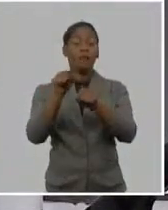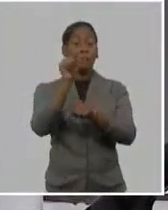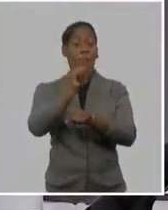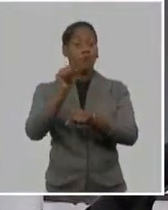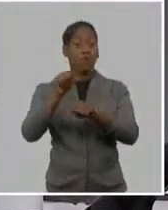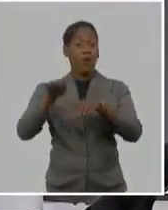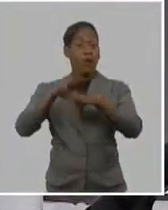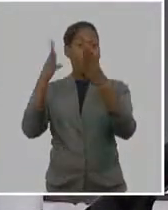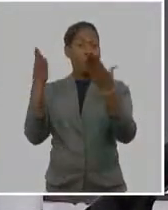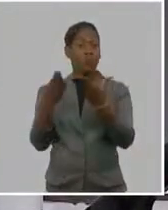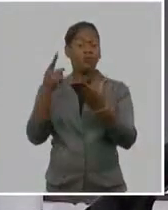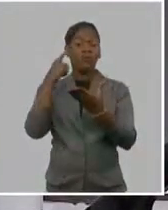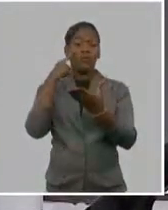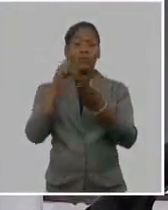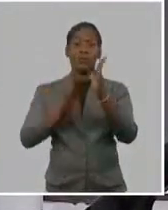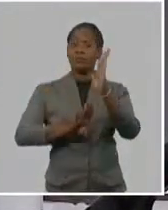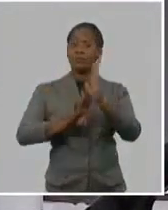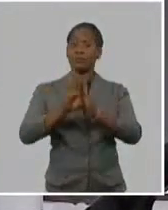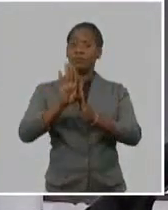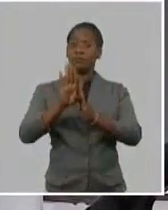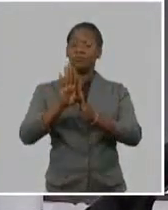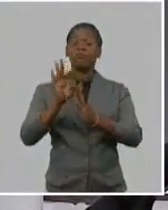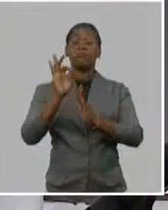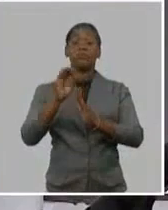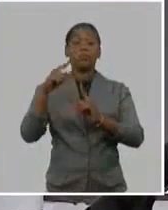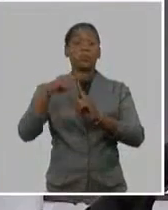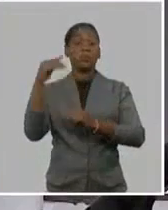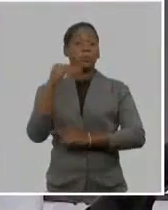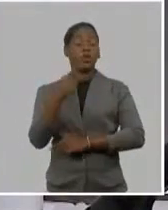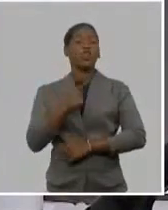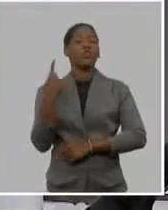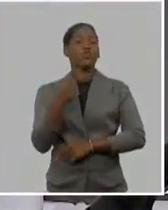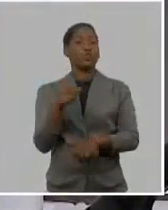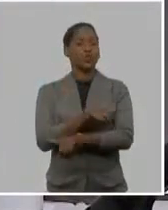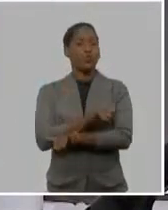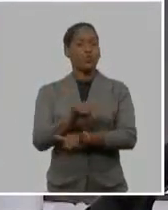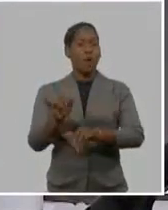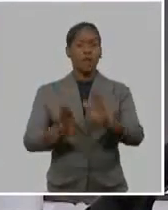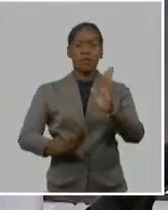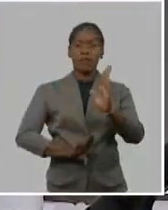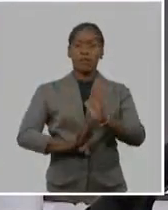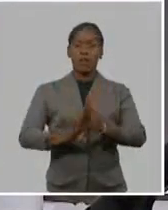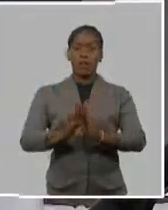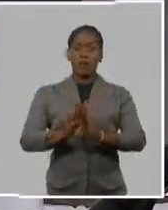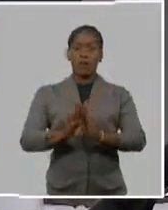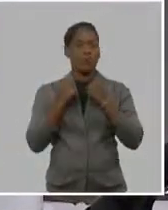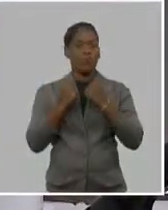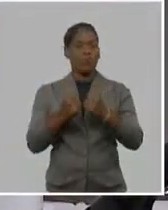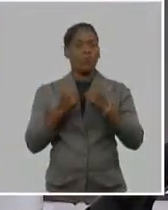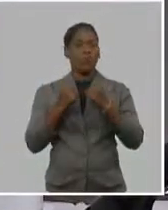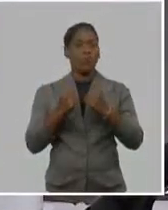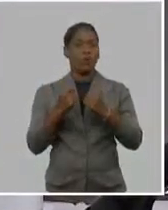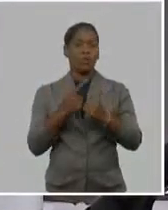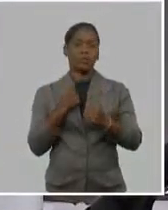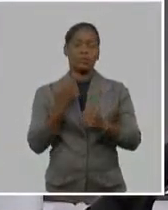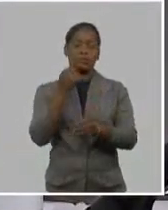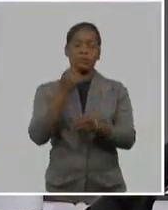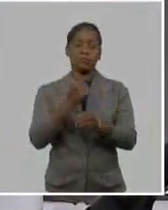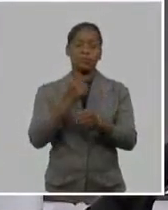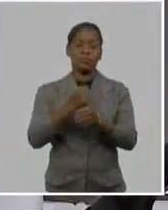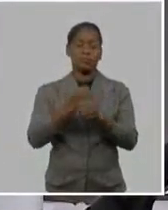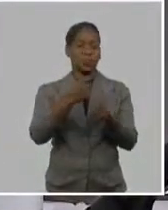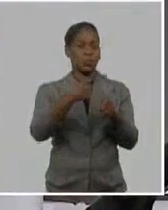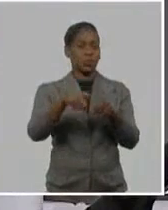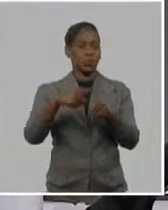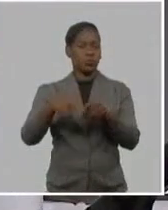con su nueva guerra de comunicación digital, una nueva carrera armamentista, con nuevos